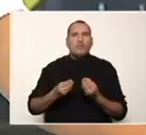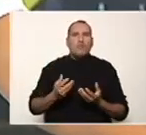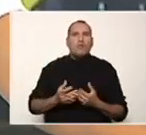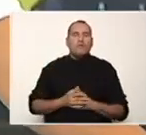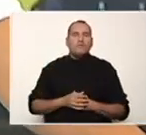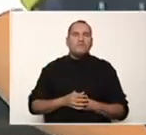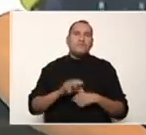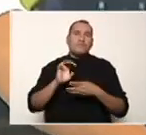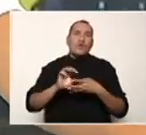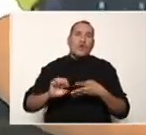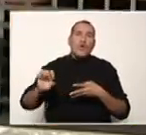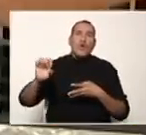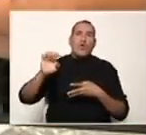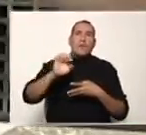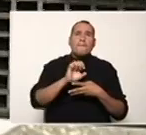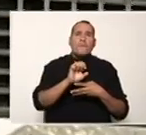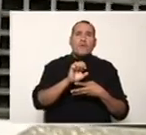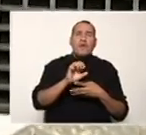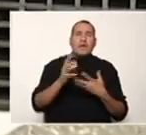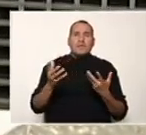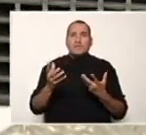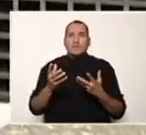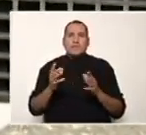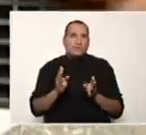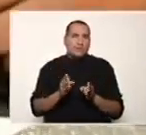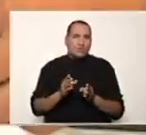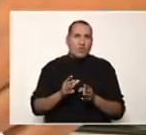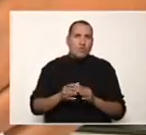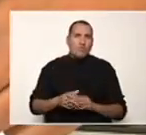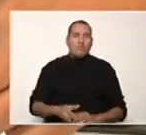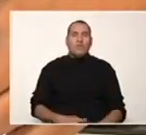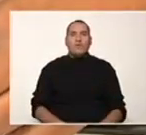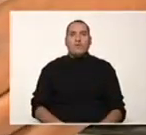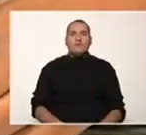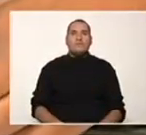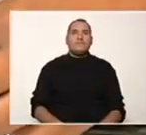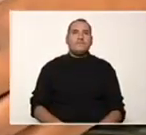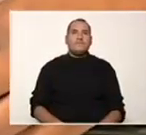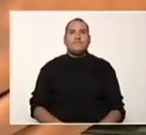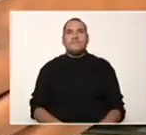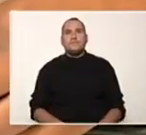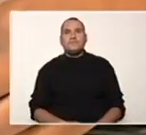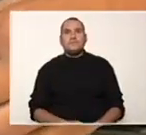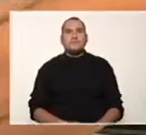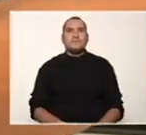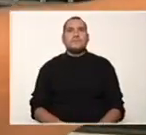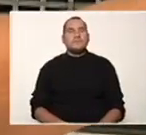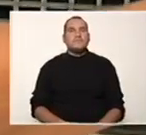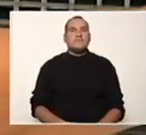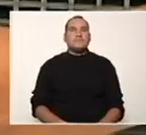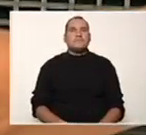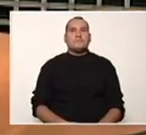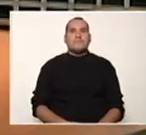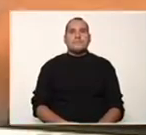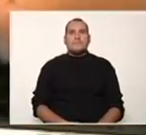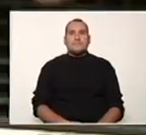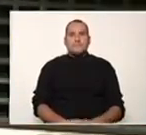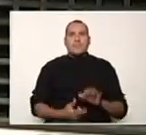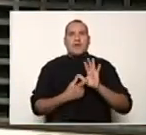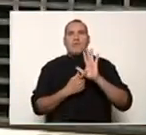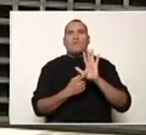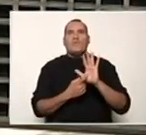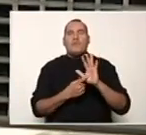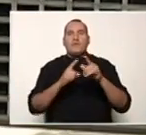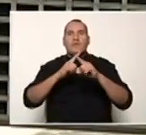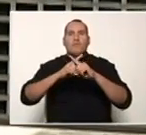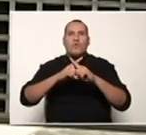¿Los exponentes y las bases? ¿Cómo se pueden representar en una caja aritmética? Y aquí podemos observar claramente que, por ejemplo, tenemos X en